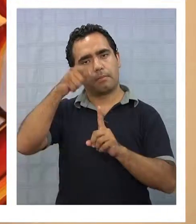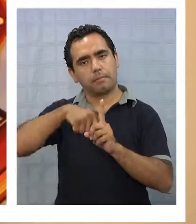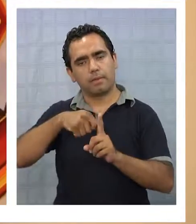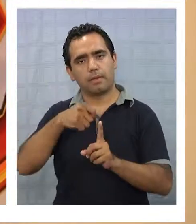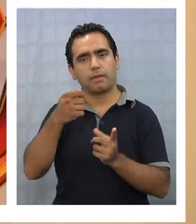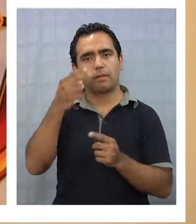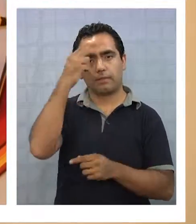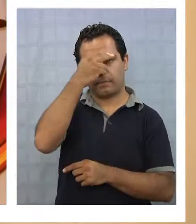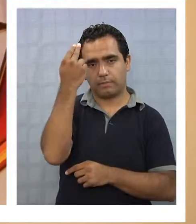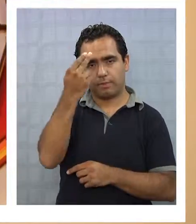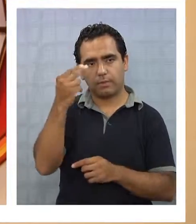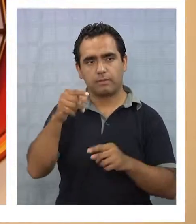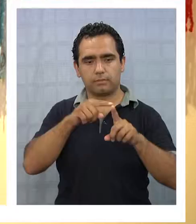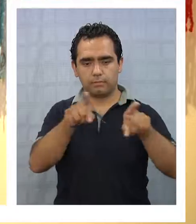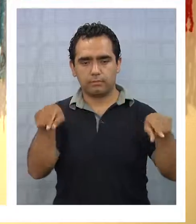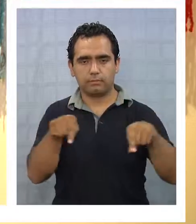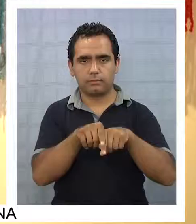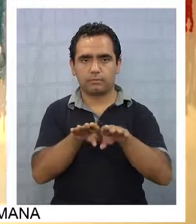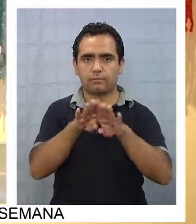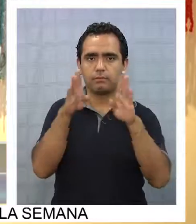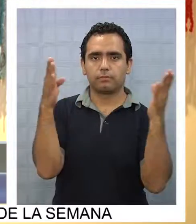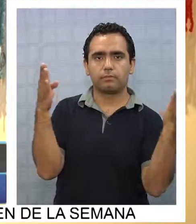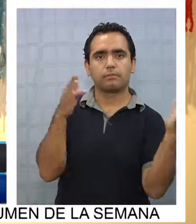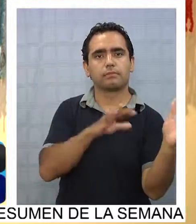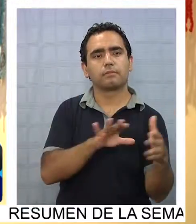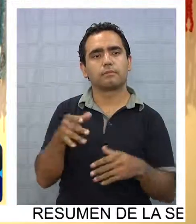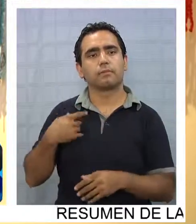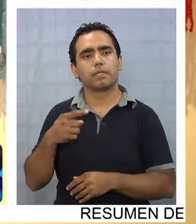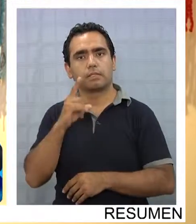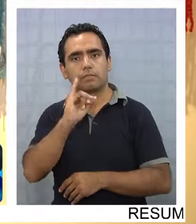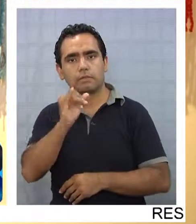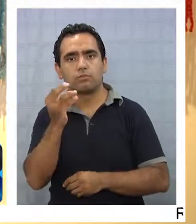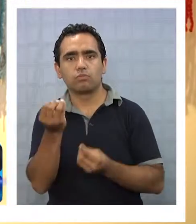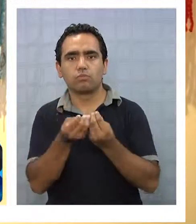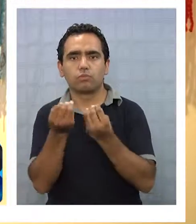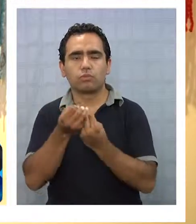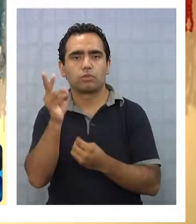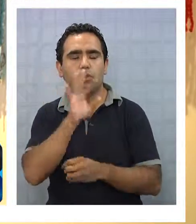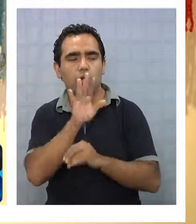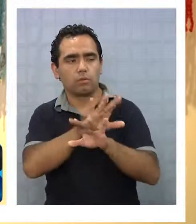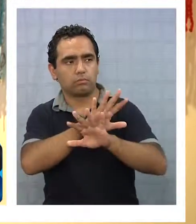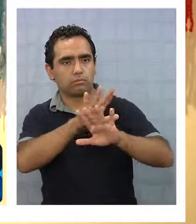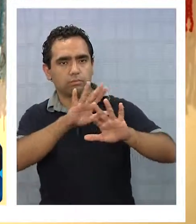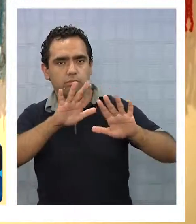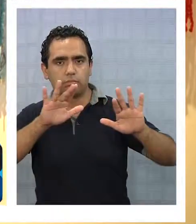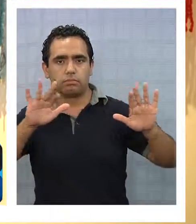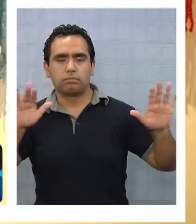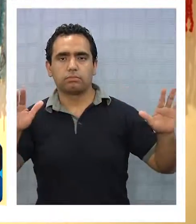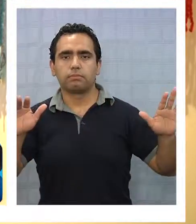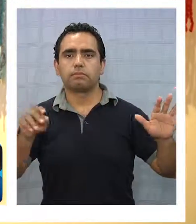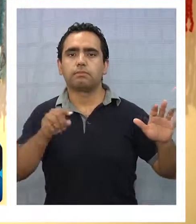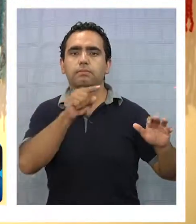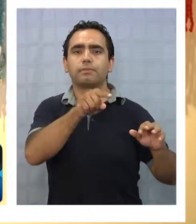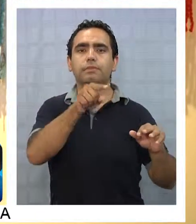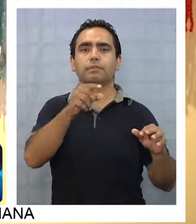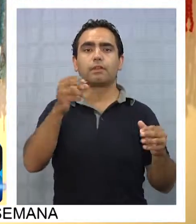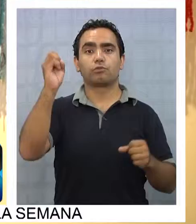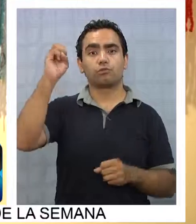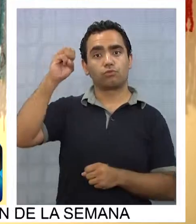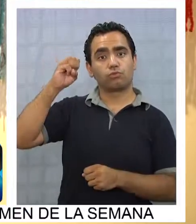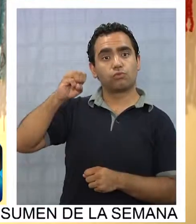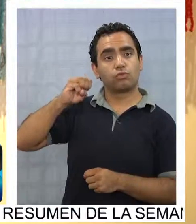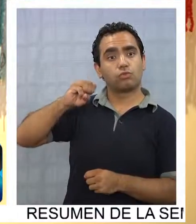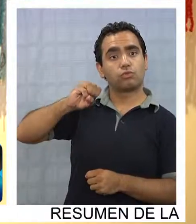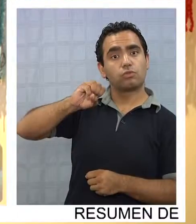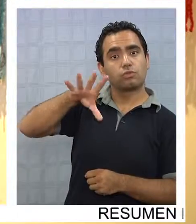Yo creo que la obra, ella da mucha alegría por el colorido que tiene. Ella dijo que le ponía énfasis en poner el